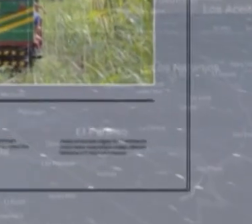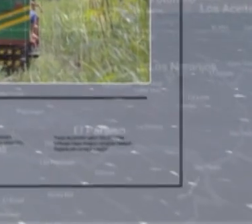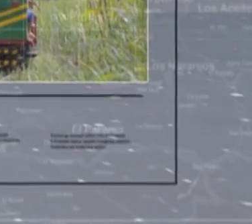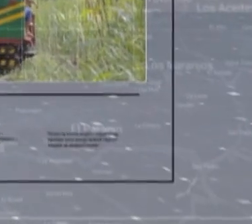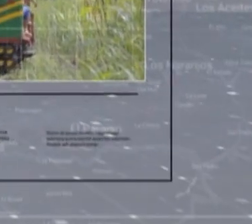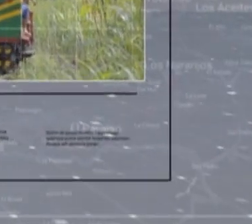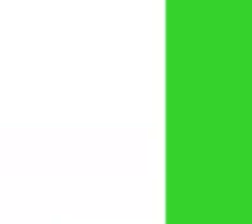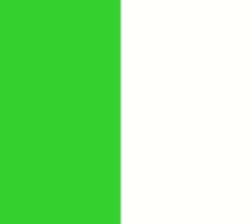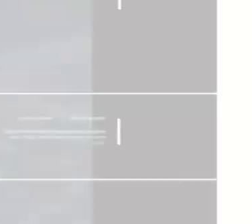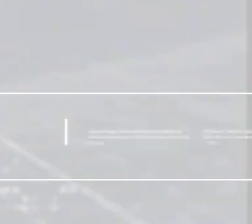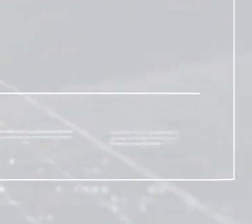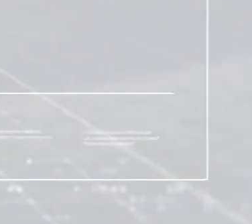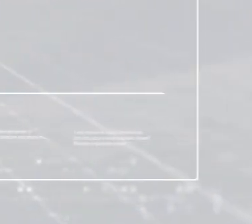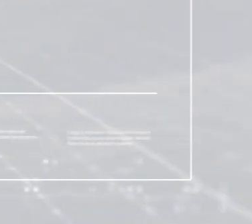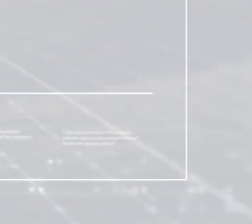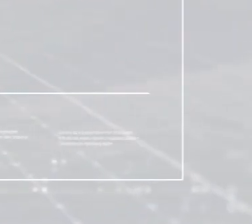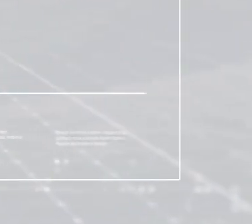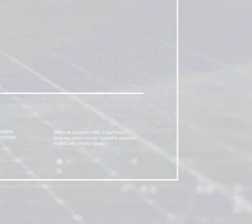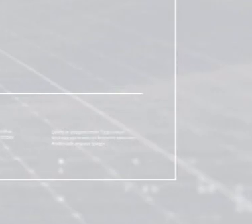de las de